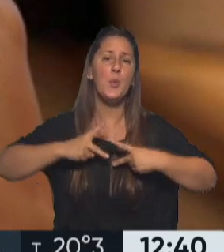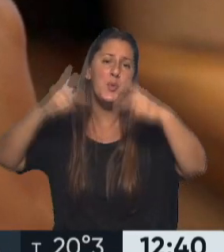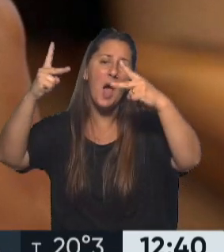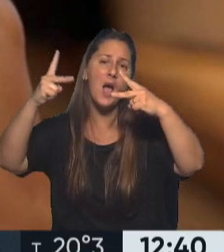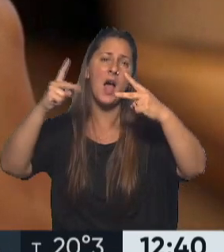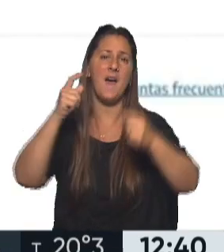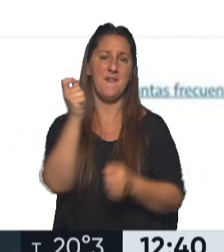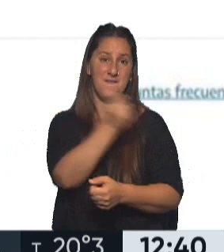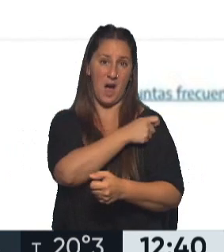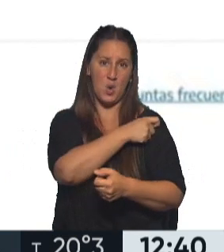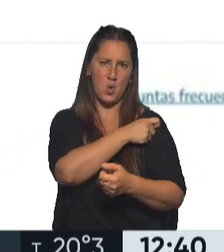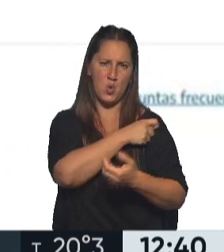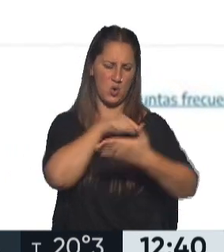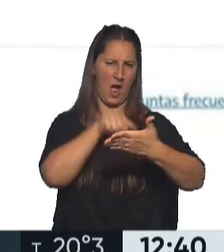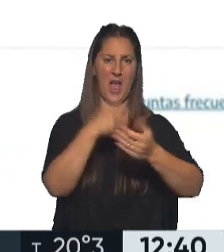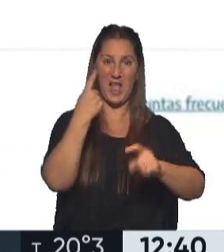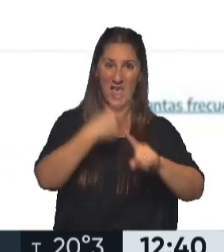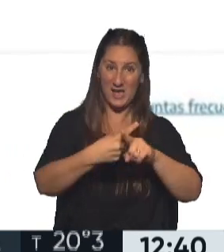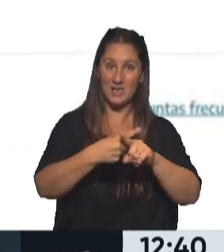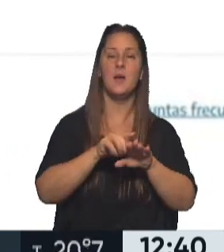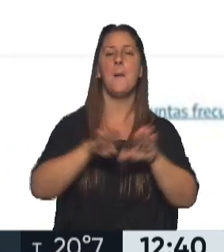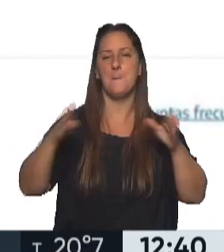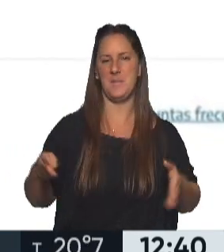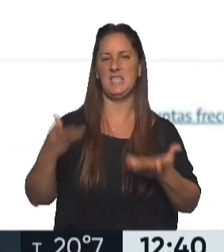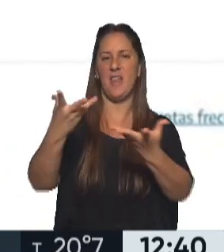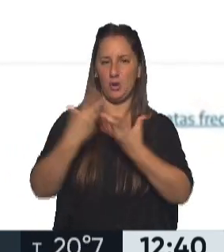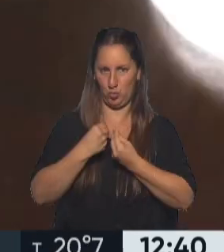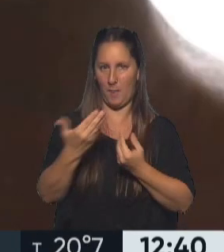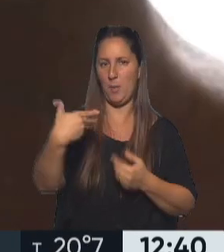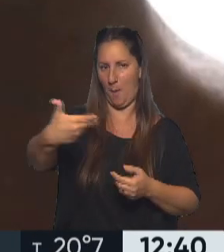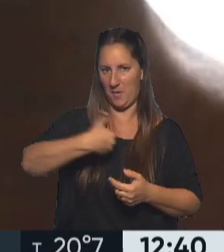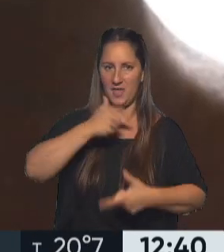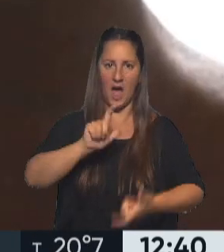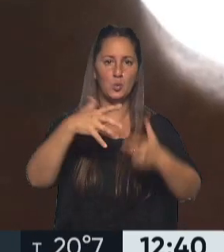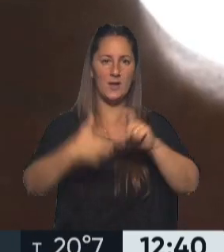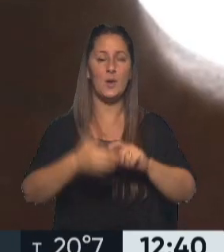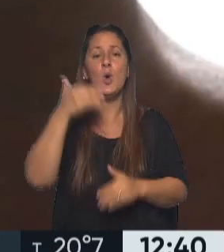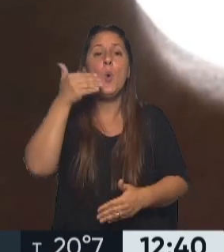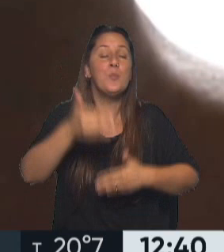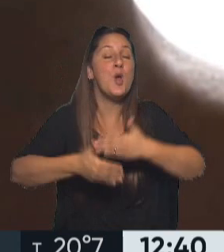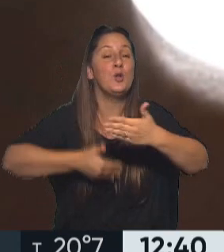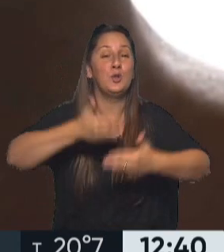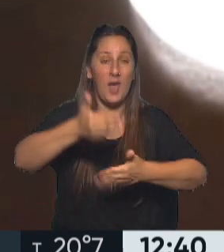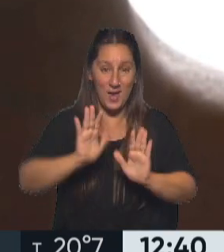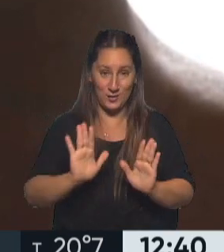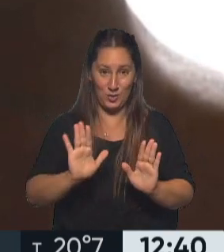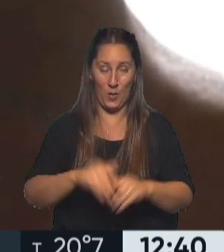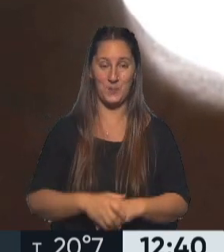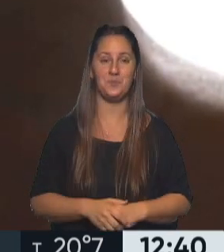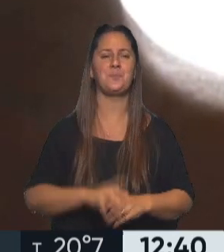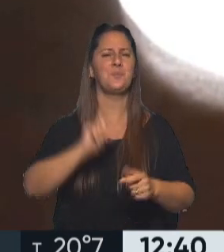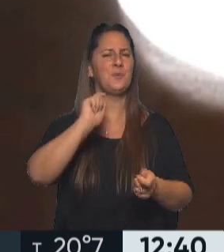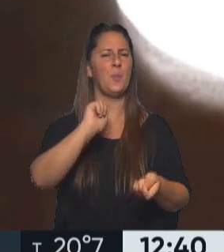certificado de vacunación, también a través de nuestra mesa de ayudas nos lo puede pedir y lo podemos actualizar. Este es un proceso que está en camino, se van a